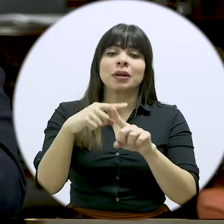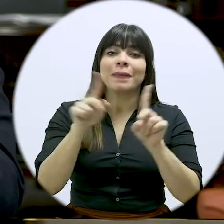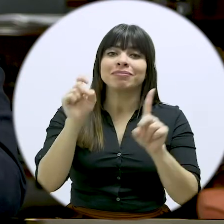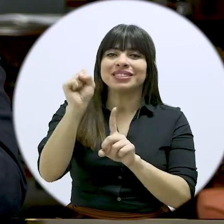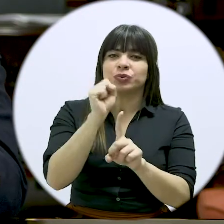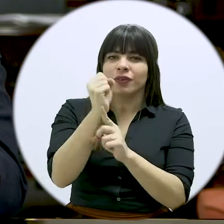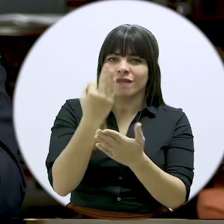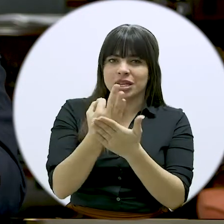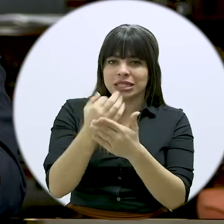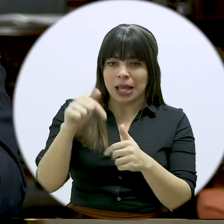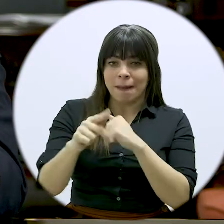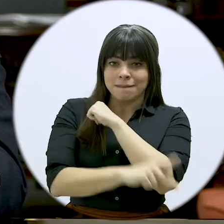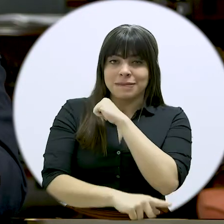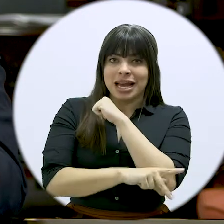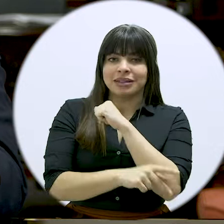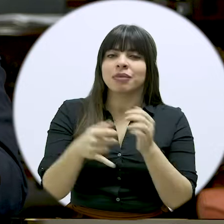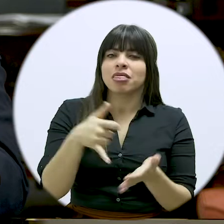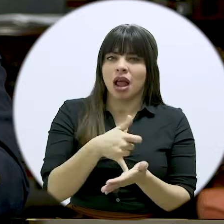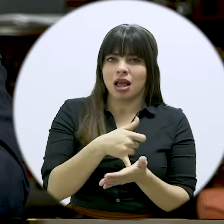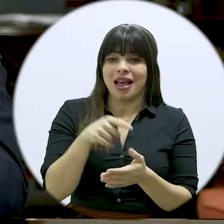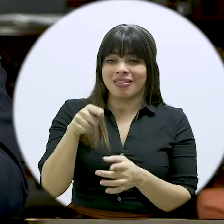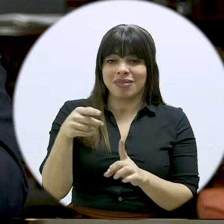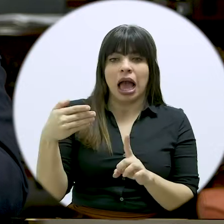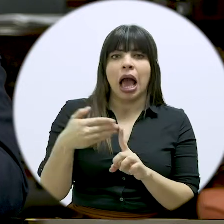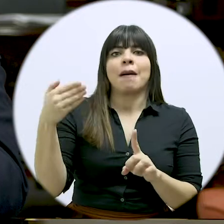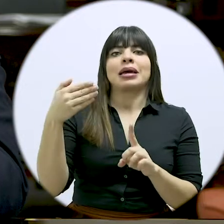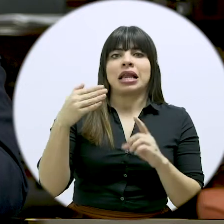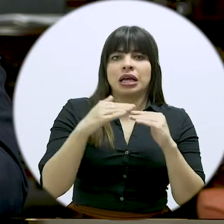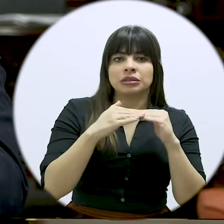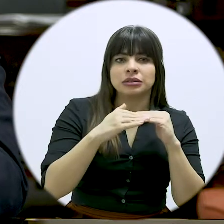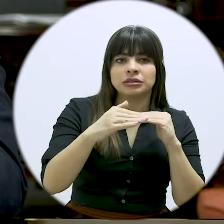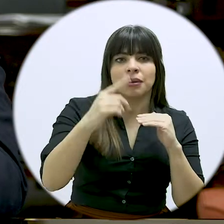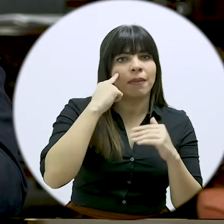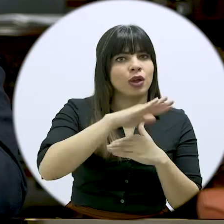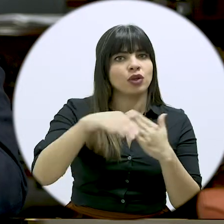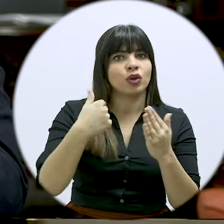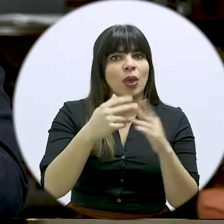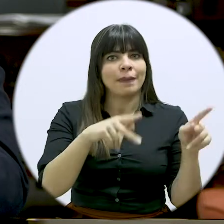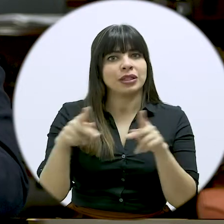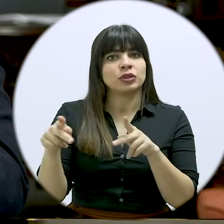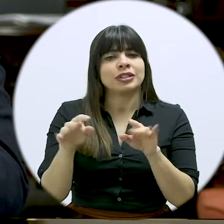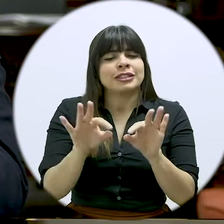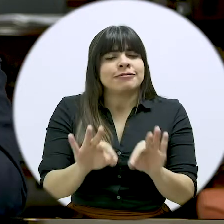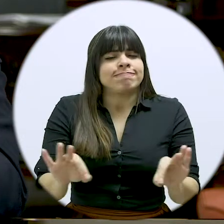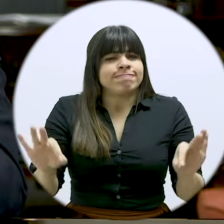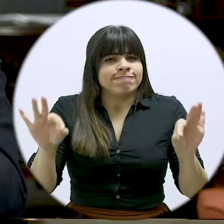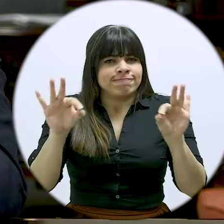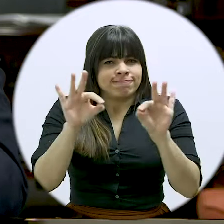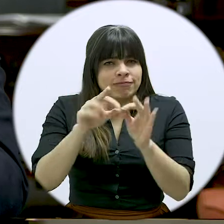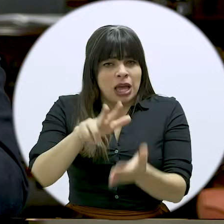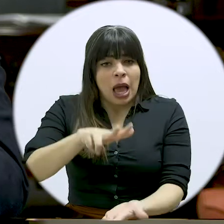positivos, la situación fiscal del país es delicada y amenaza la estabilidad de todas las personas. Es